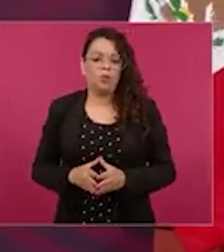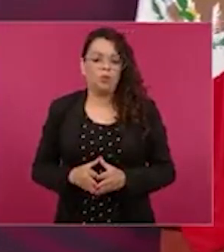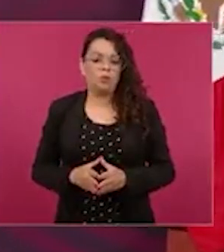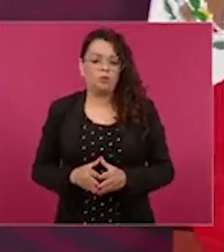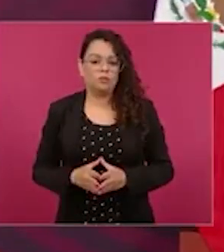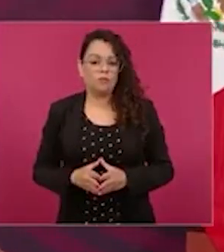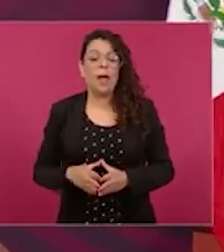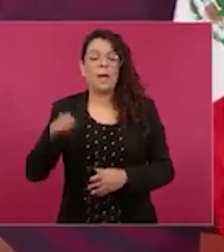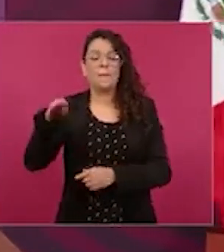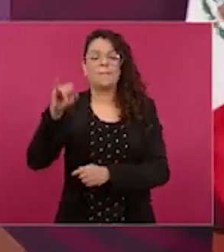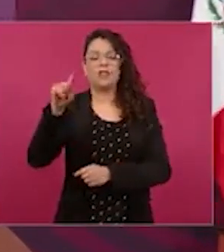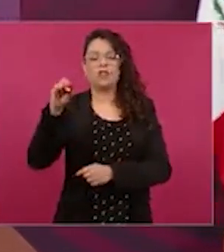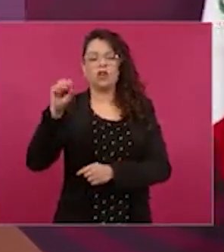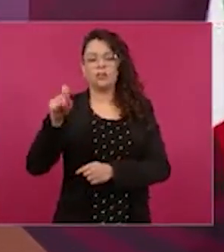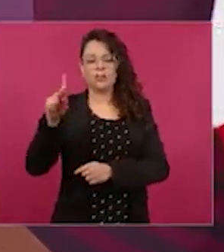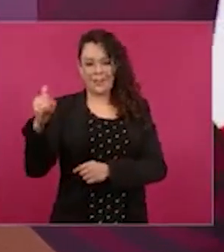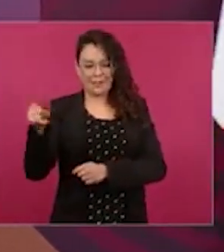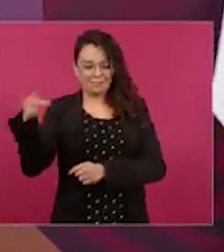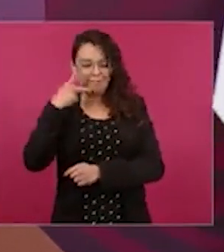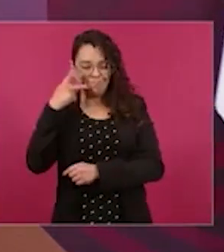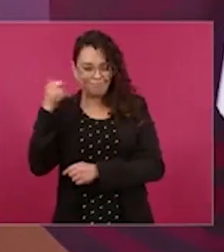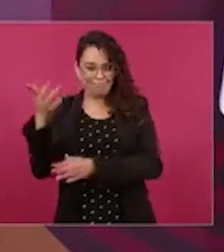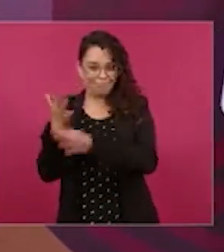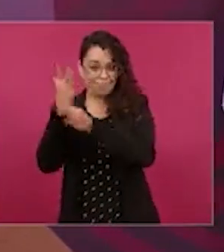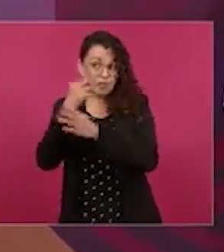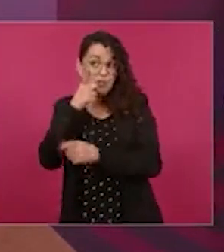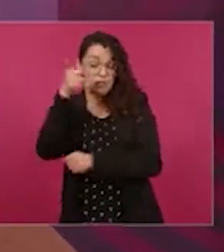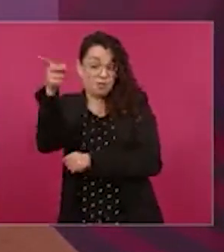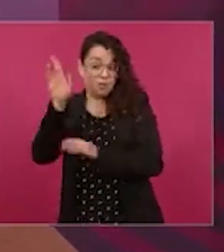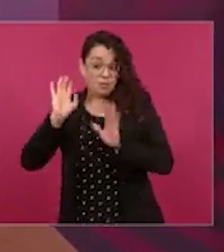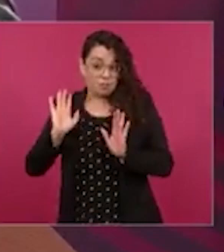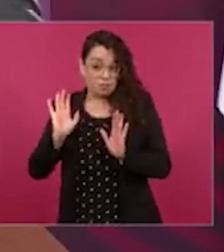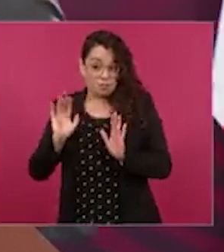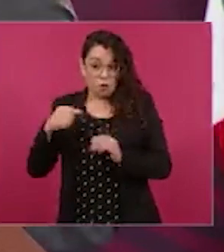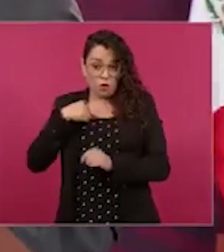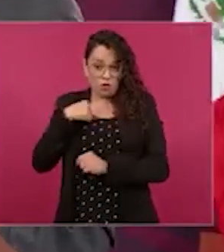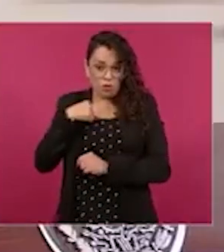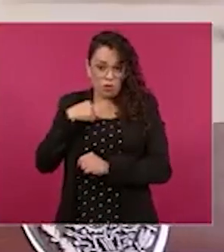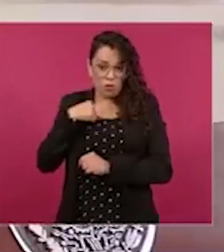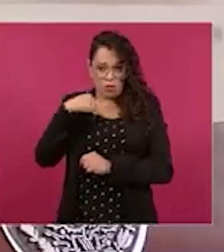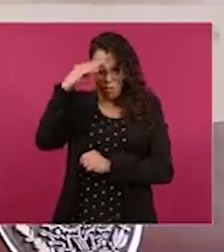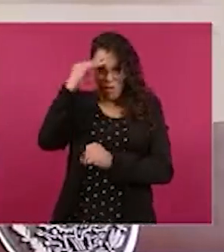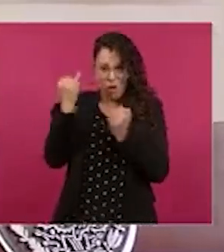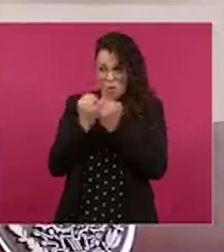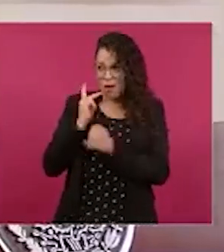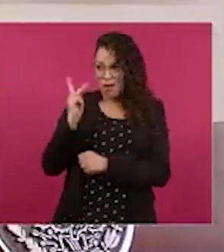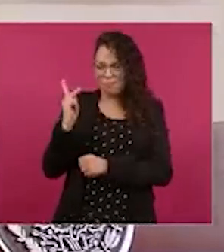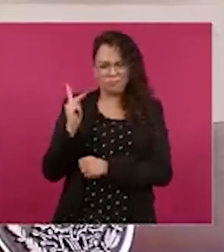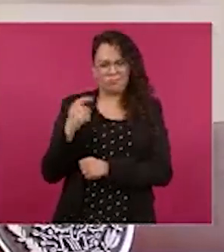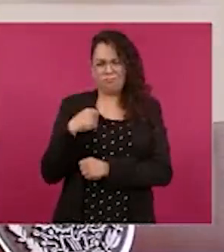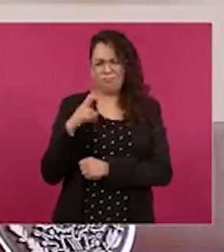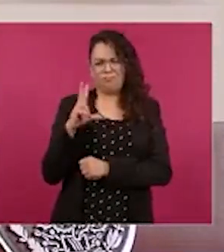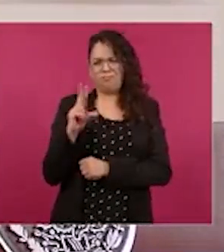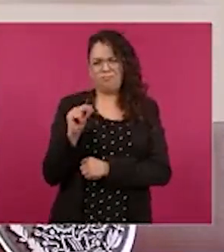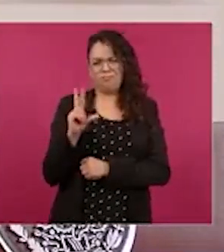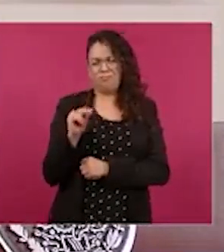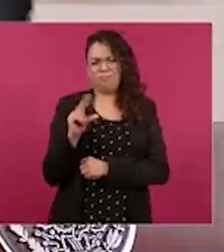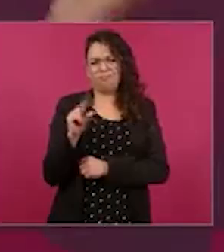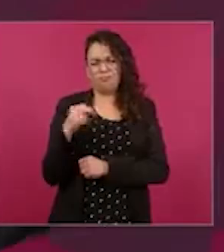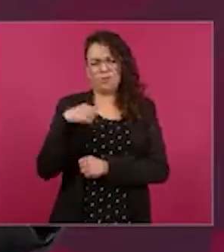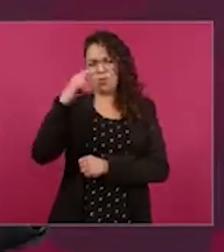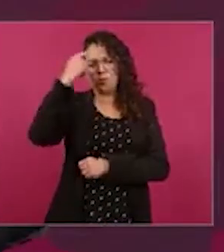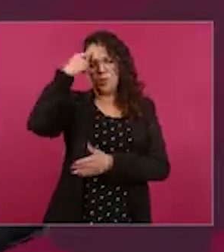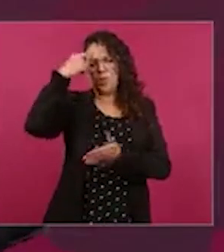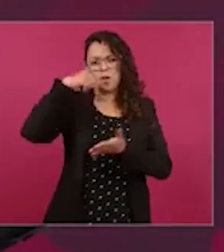mitoski yo no comparto ese punto de vista que es una encuesta